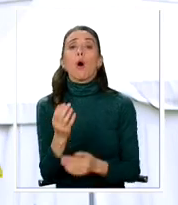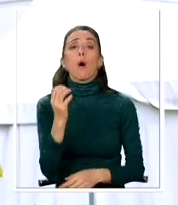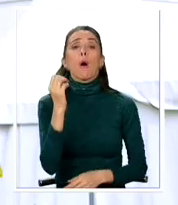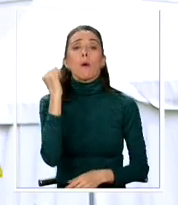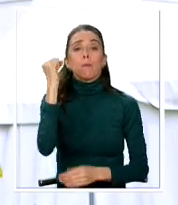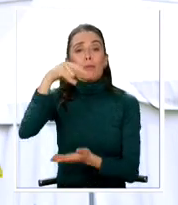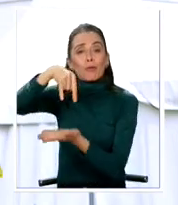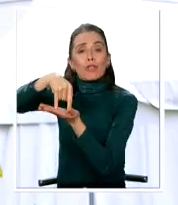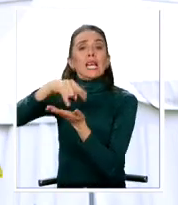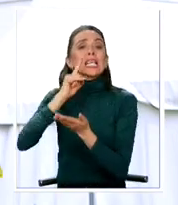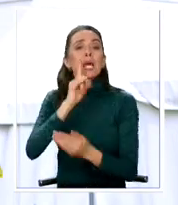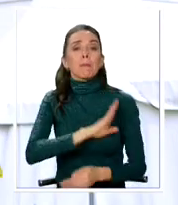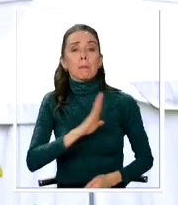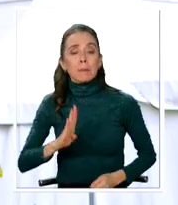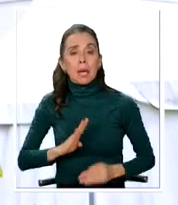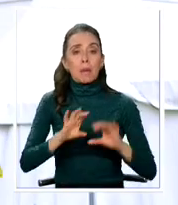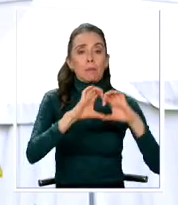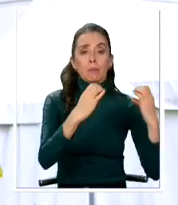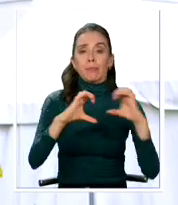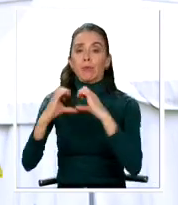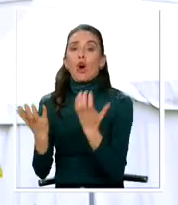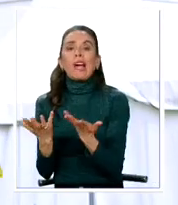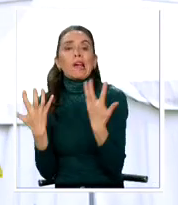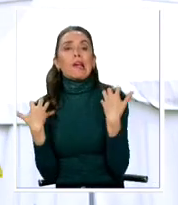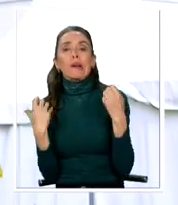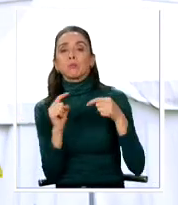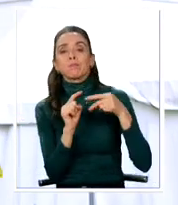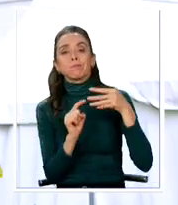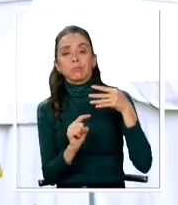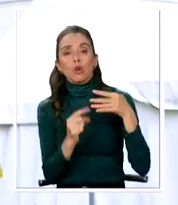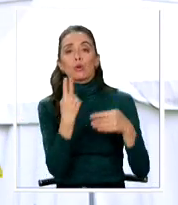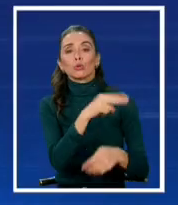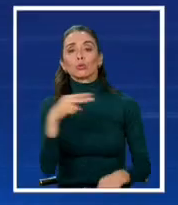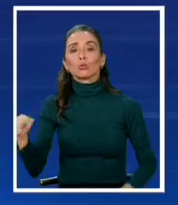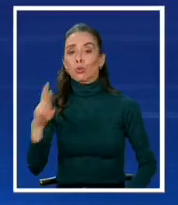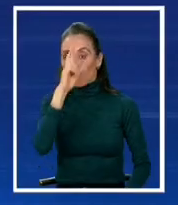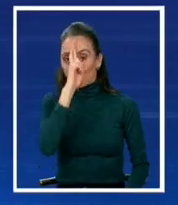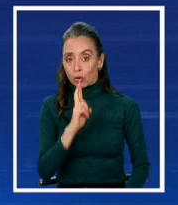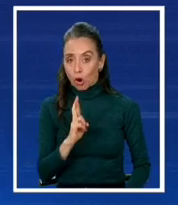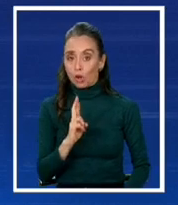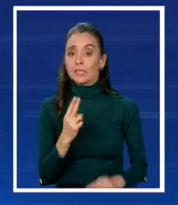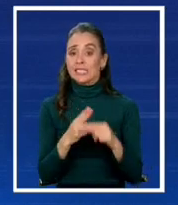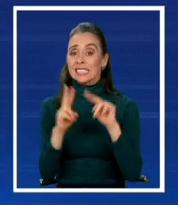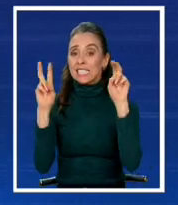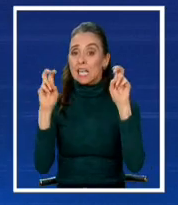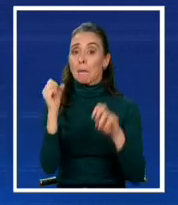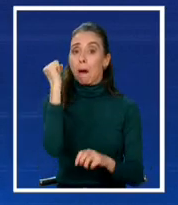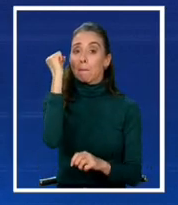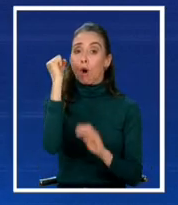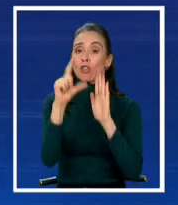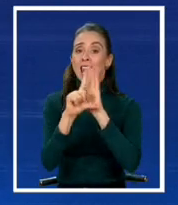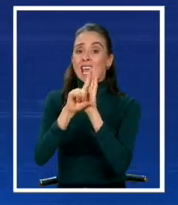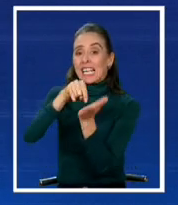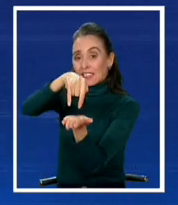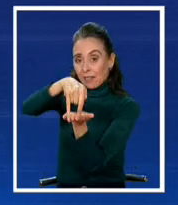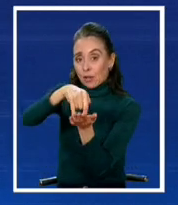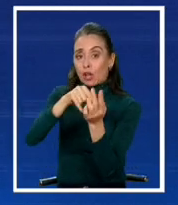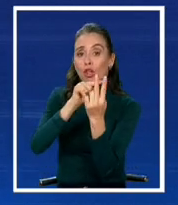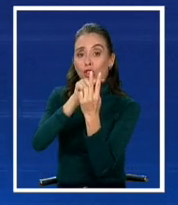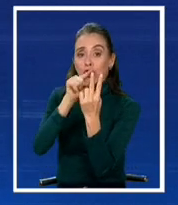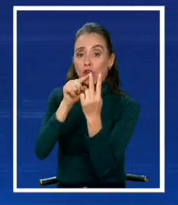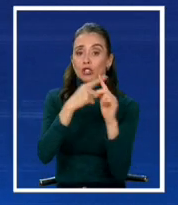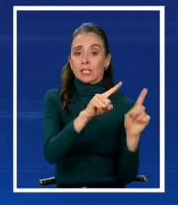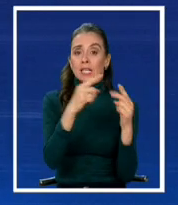poder legislativo, cuáles van a ser sus funciones, cuáles van a ser sus roles. El poder legislativo tendrá dos instancias con atribuciones